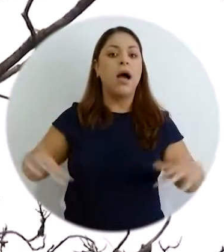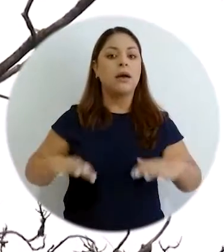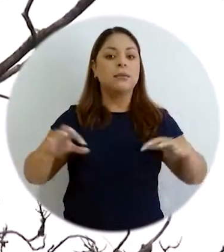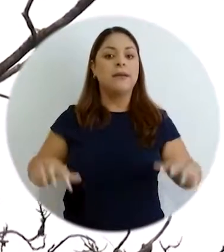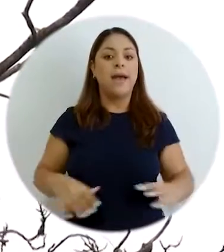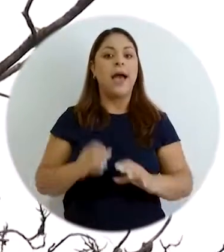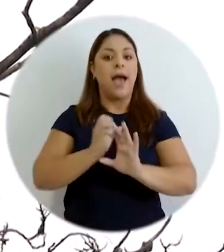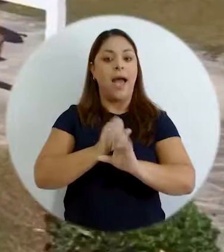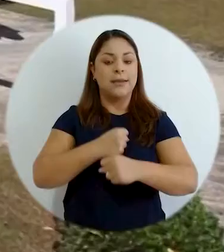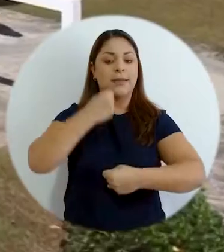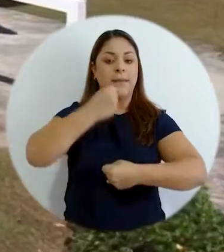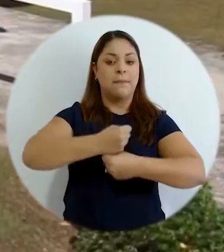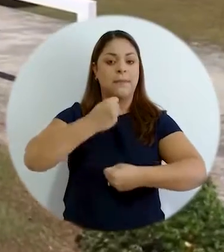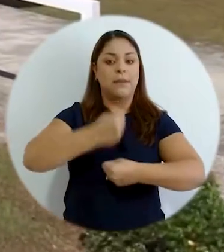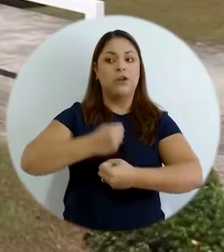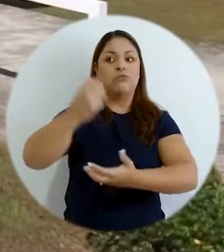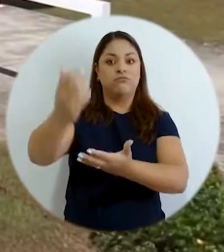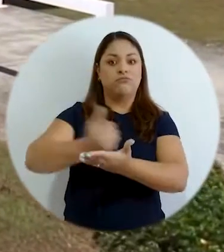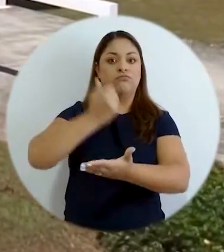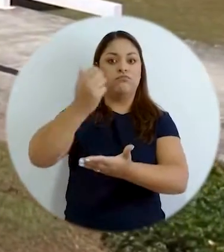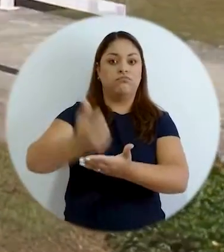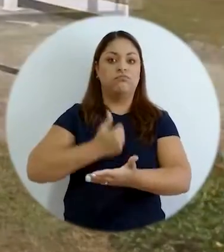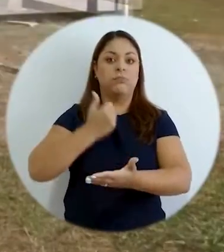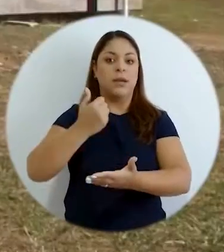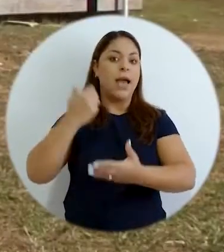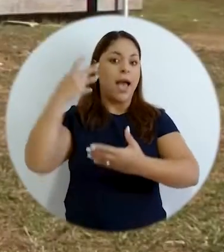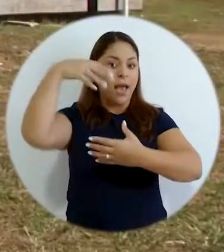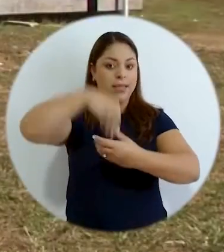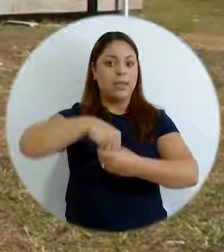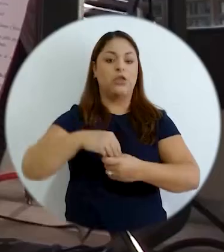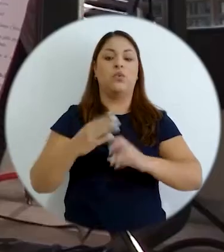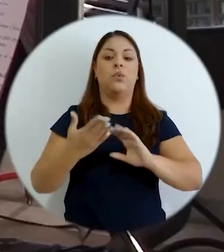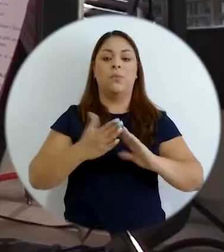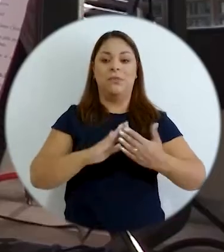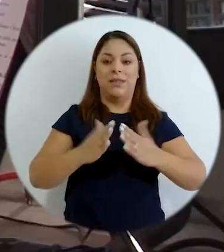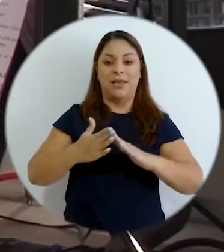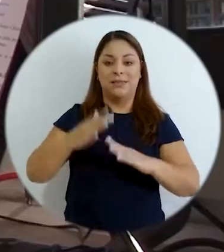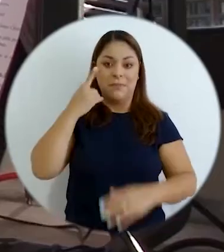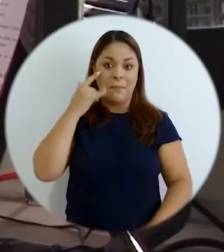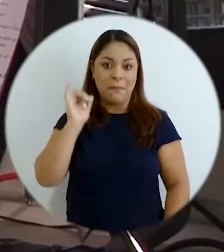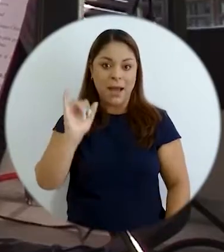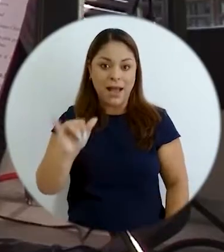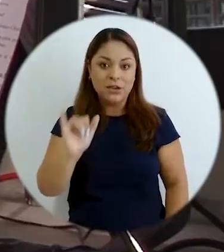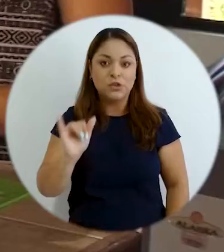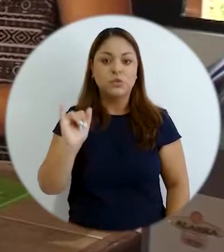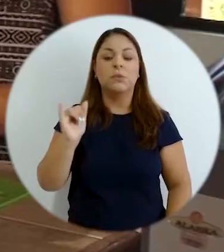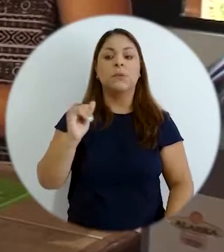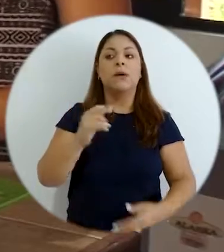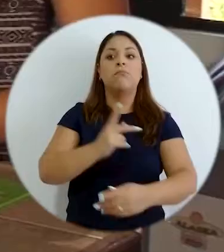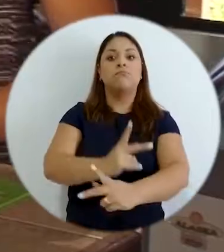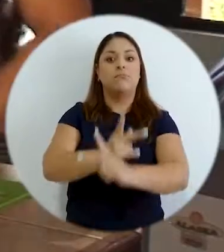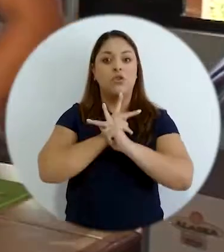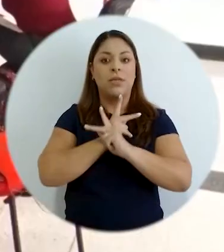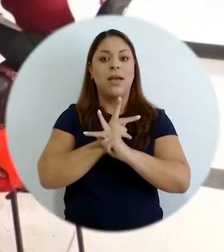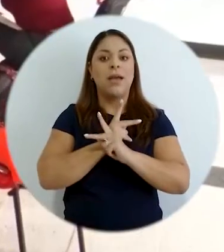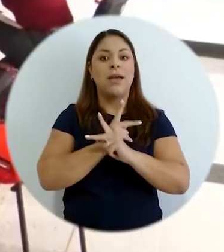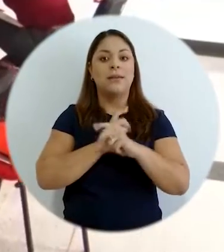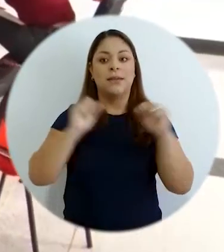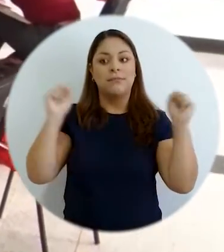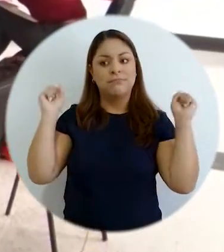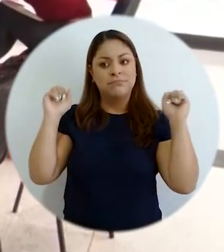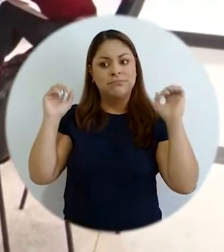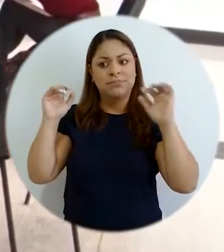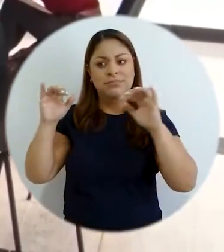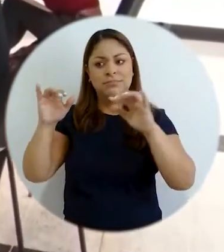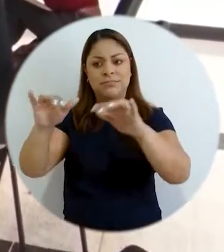o propicien actividades generadoras de empleo generadoras de ingreso dentro de las comunidades para así evidentemente ir protegiendo que